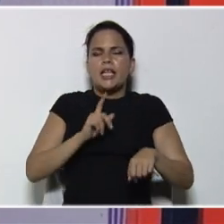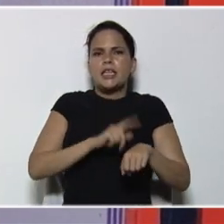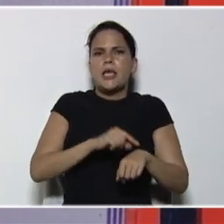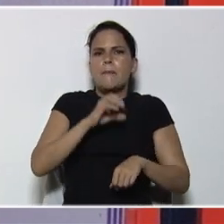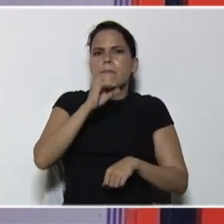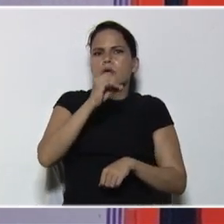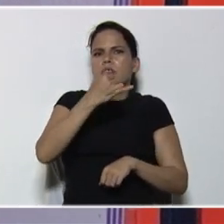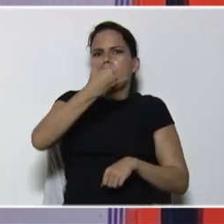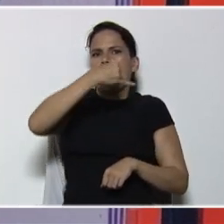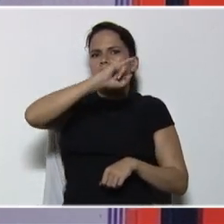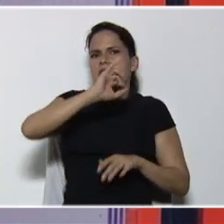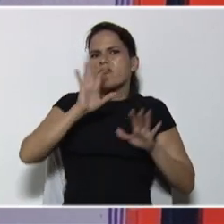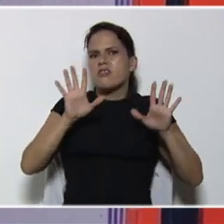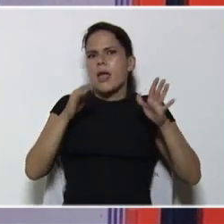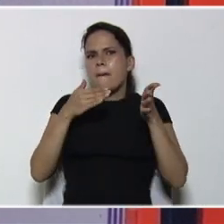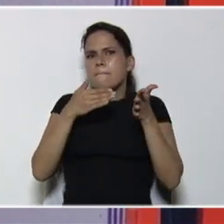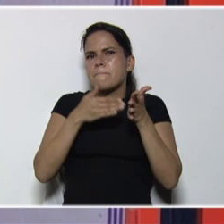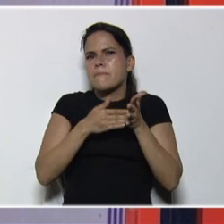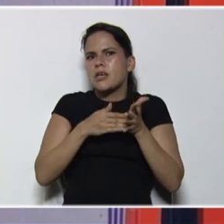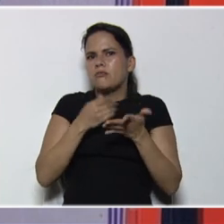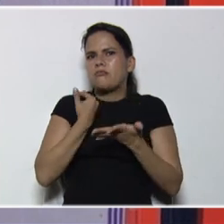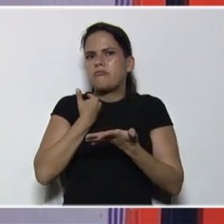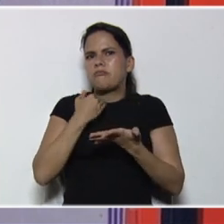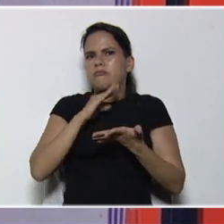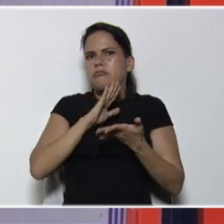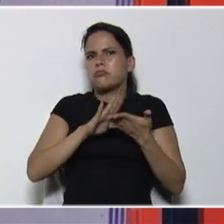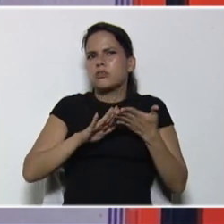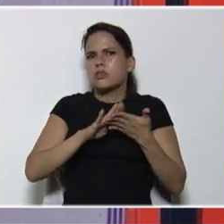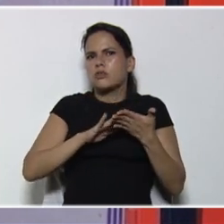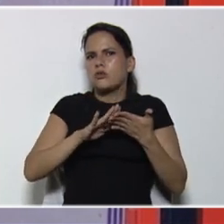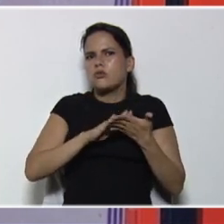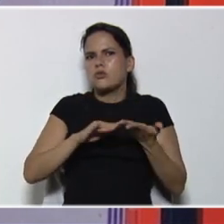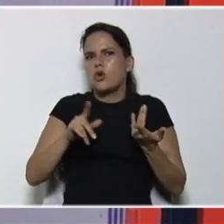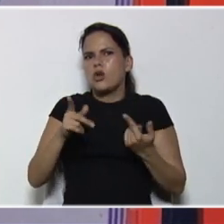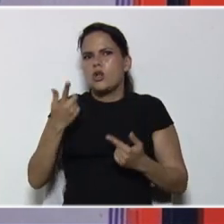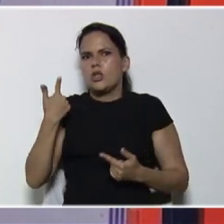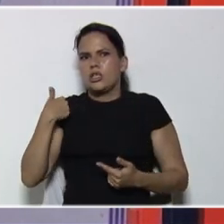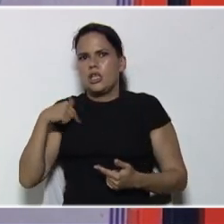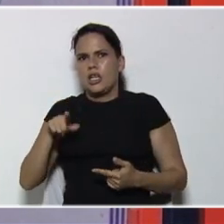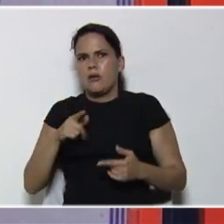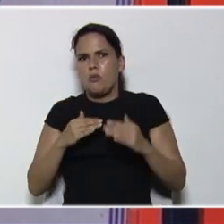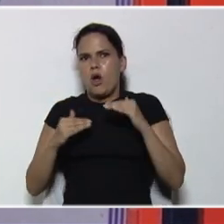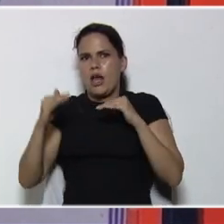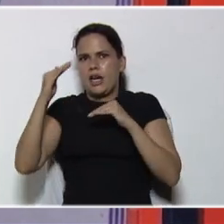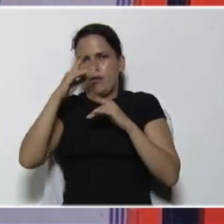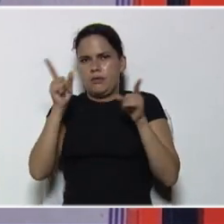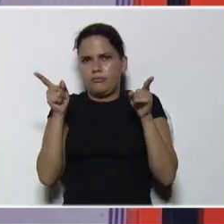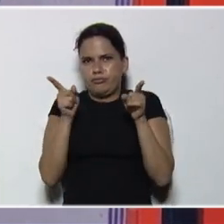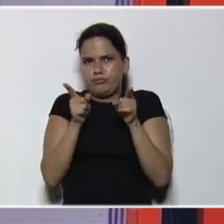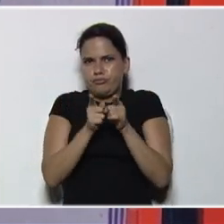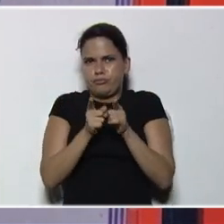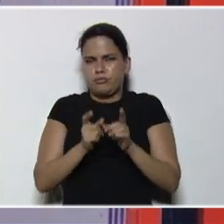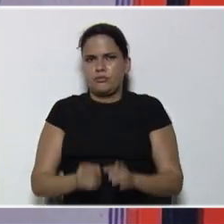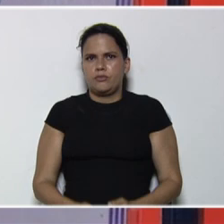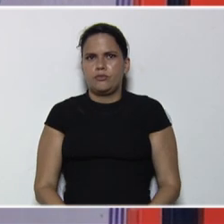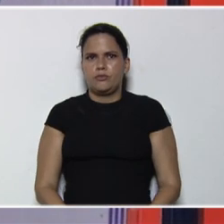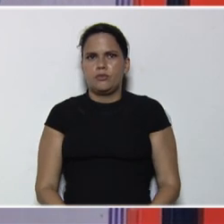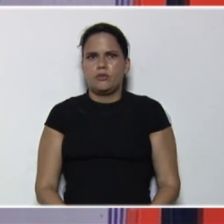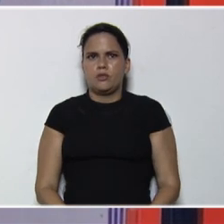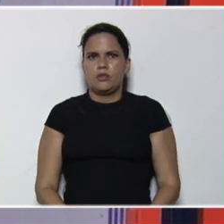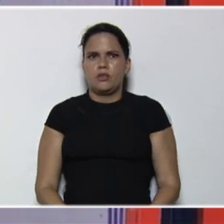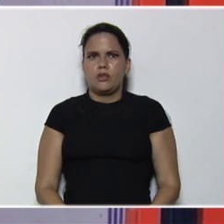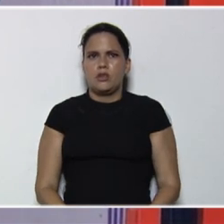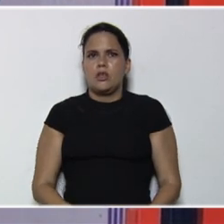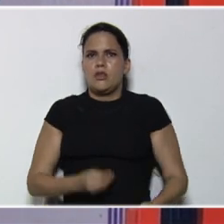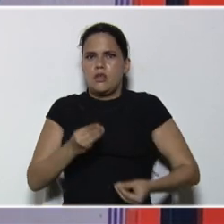habían, 10.000, bacterias en la solución, y lo tenemos acá, ejemplificado, y vamos construyendo, muchachos, un